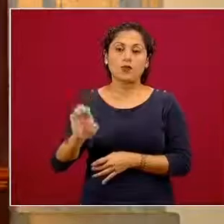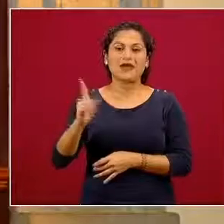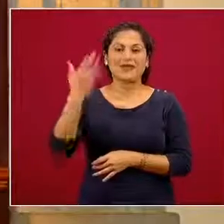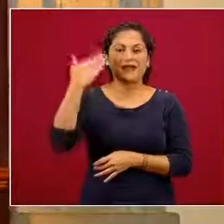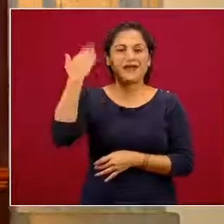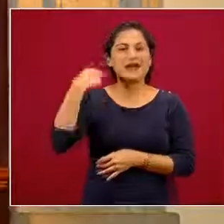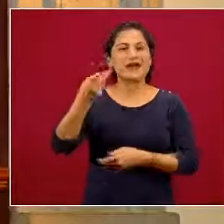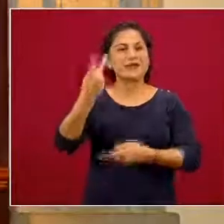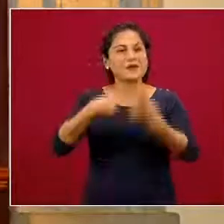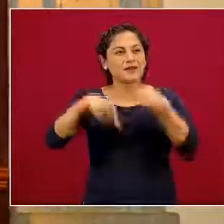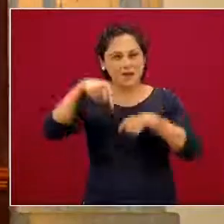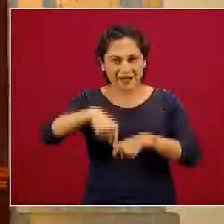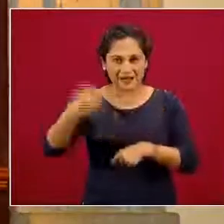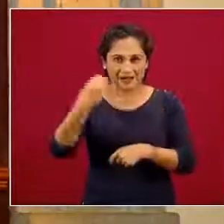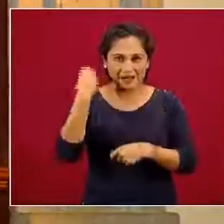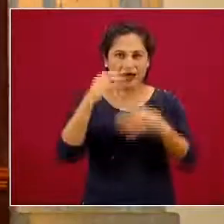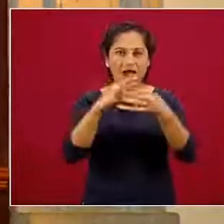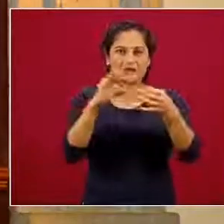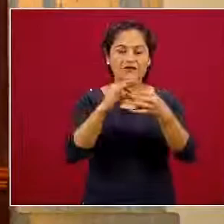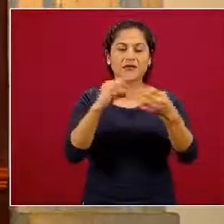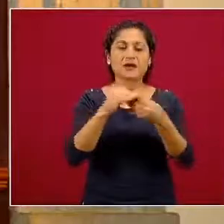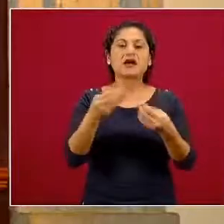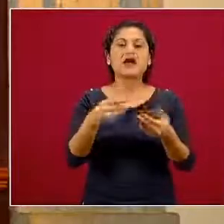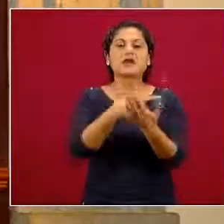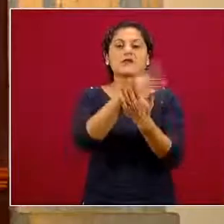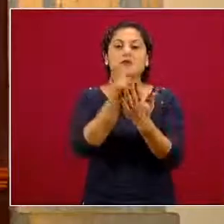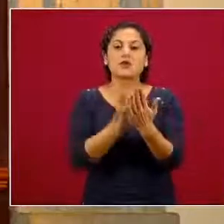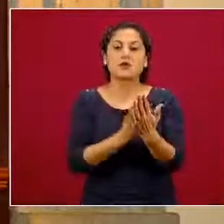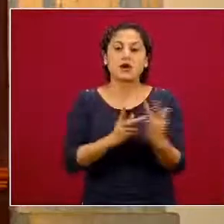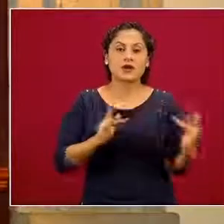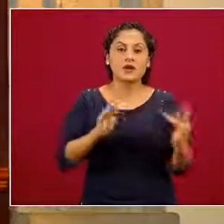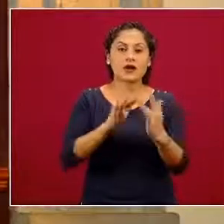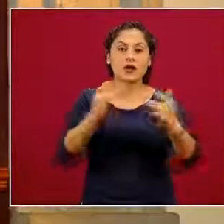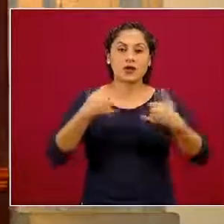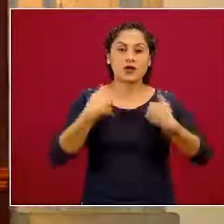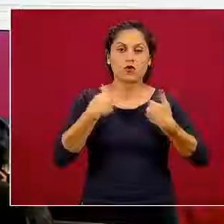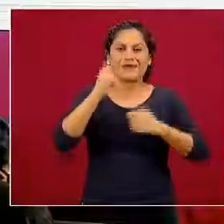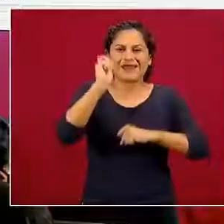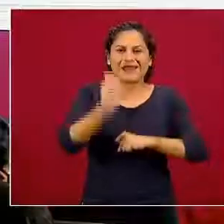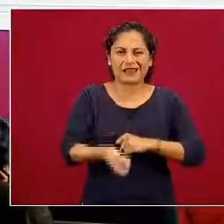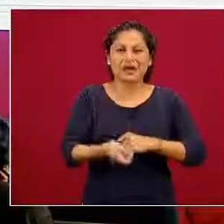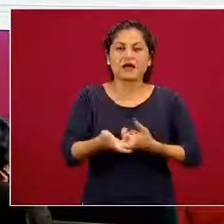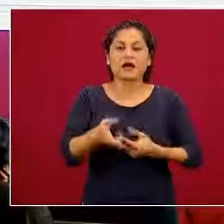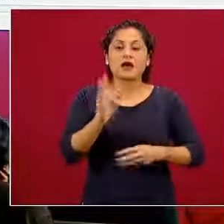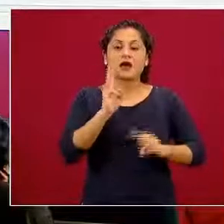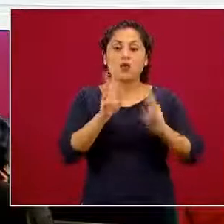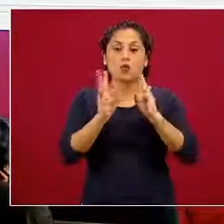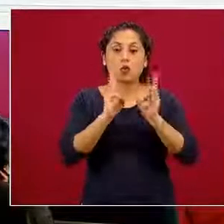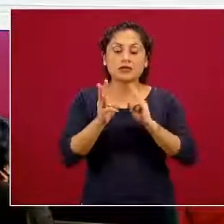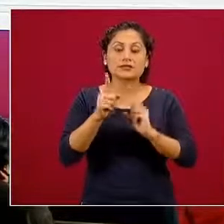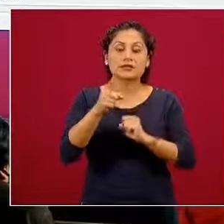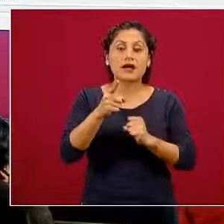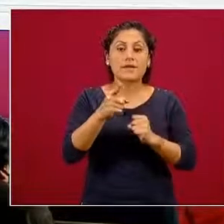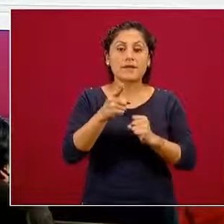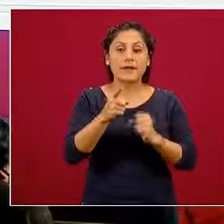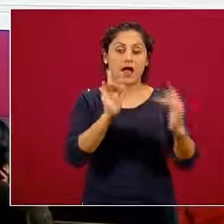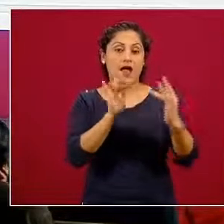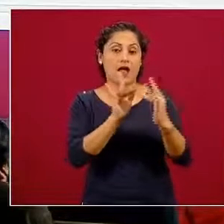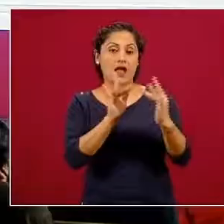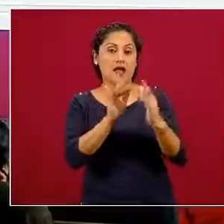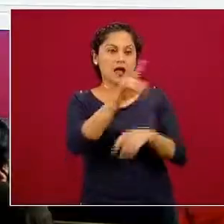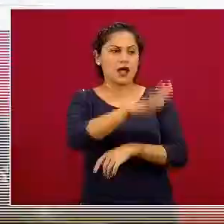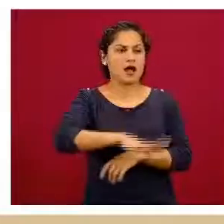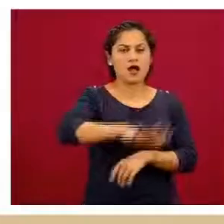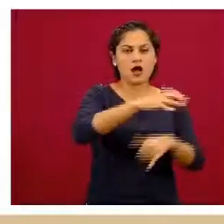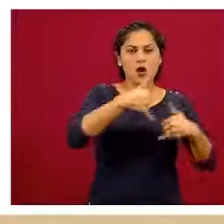Joven. Contacto Joven es una cuenta de WhatsApp, en donde la gente joven se puede